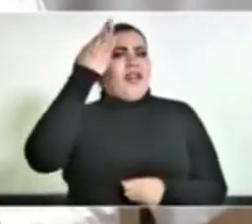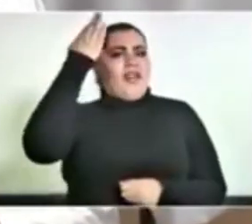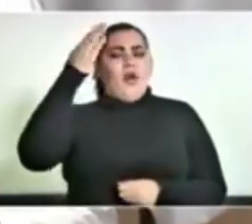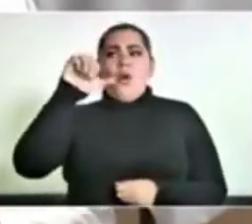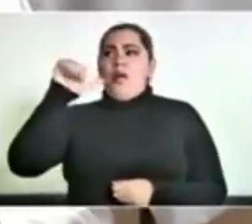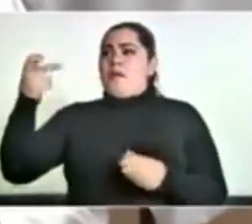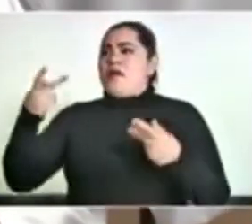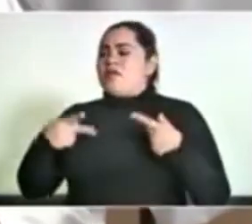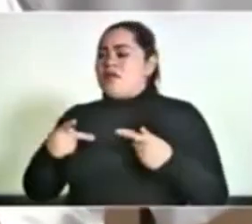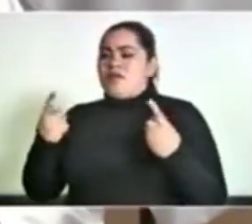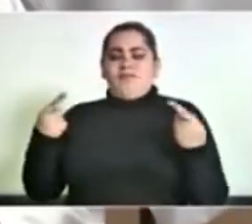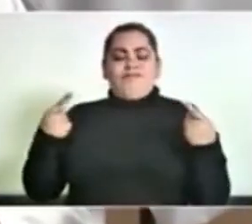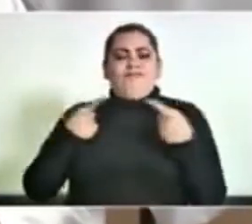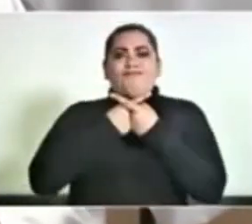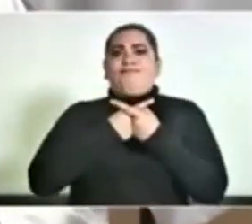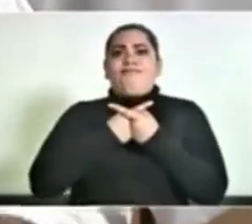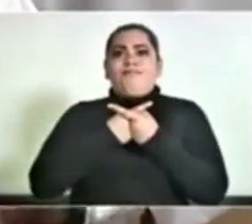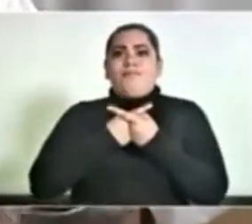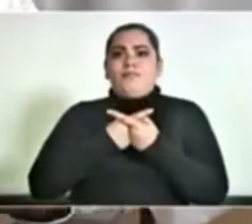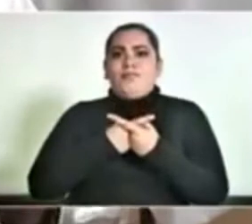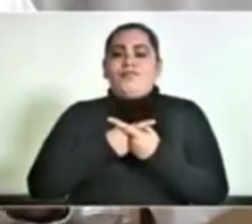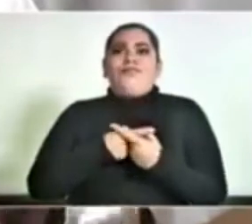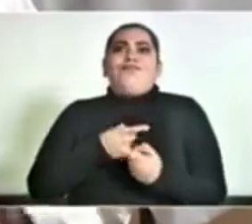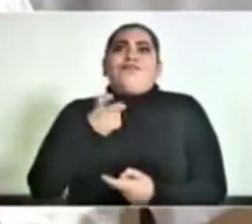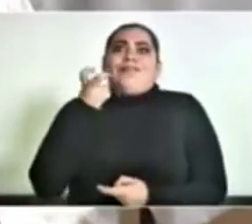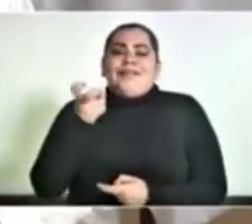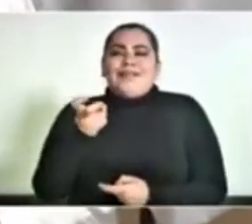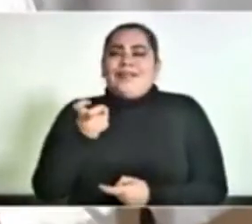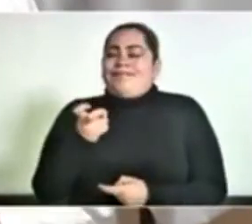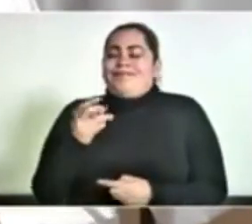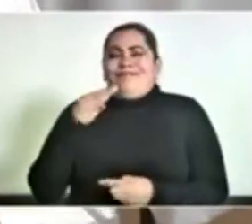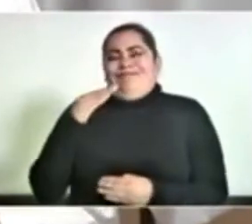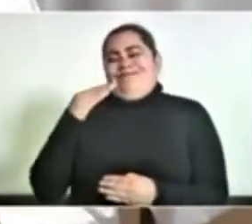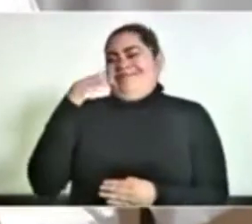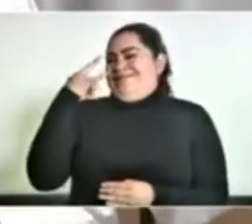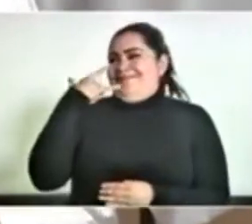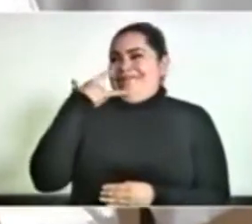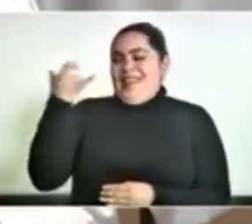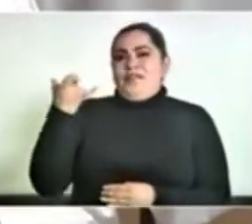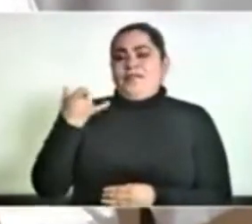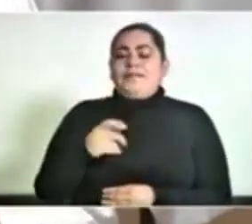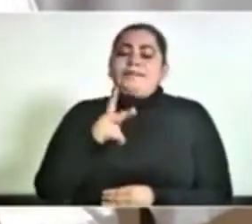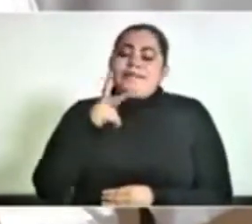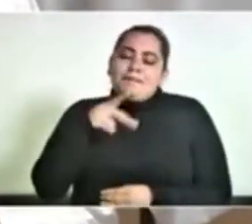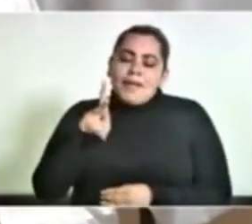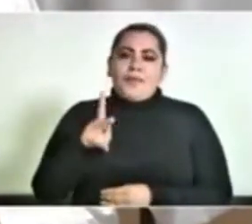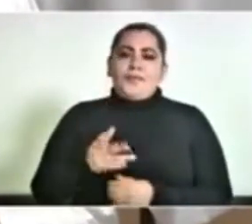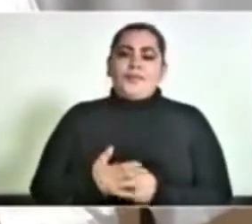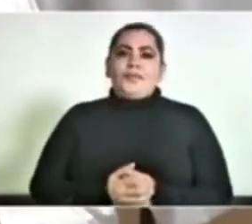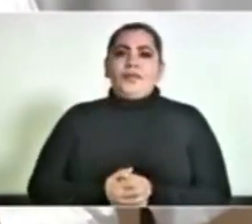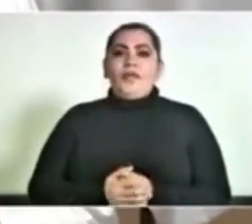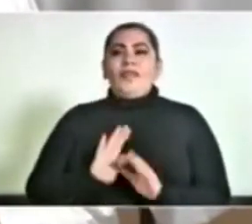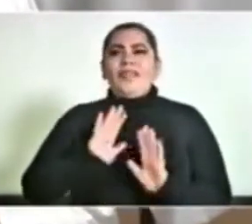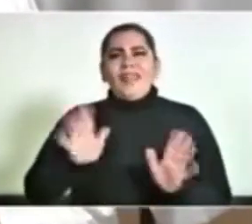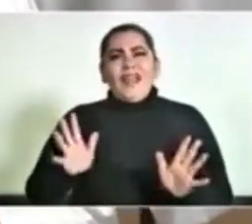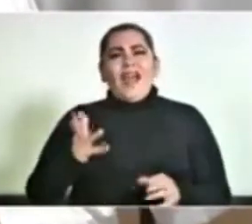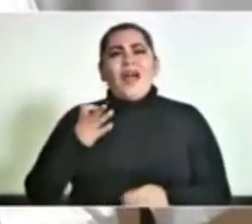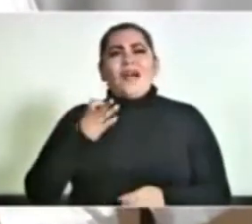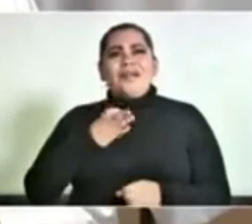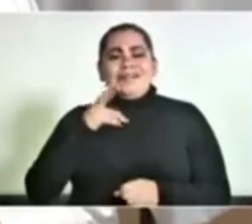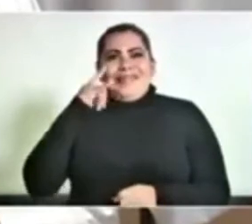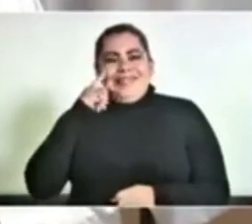nosotros. Y es por ese desfase. Pero sí, llega a haber un